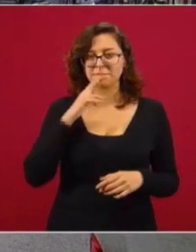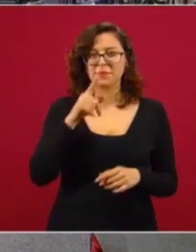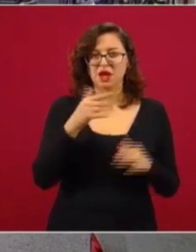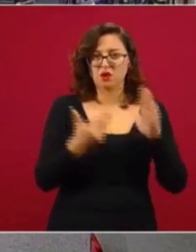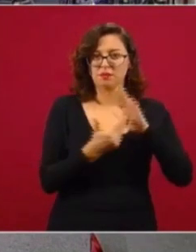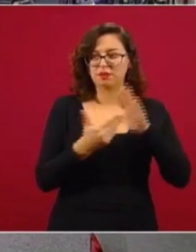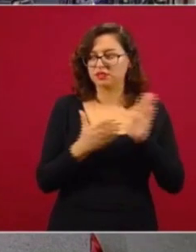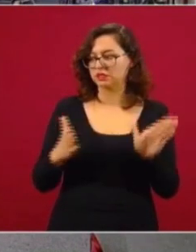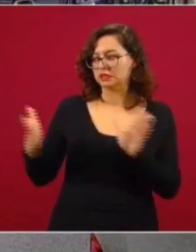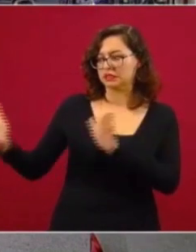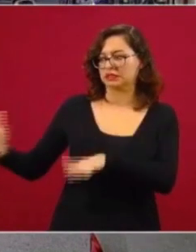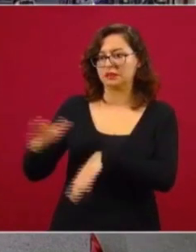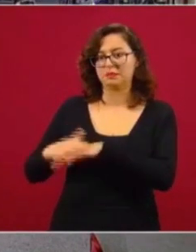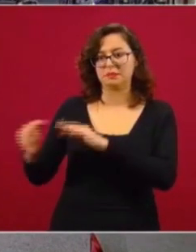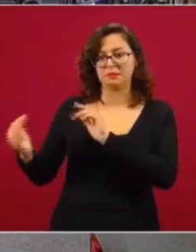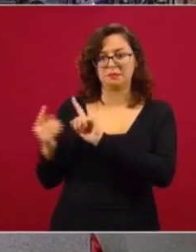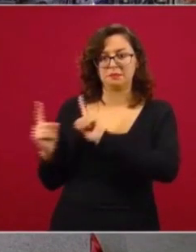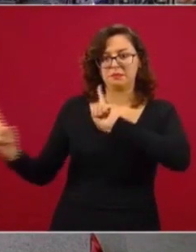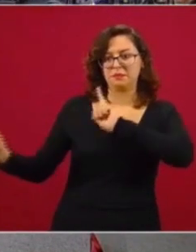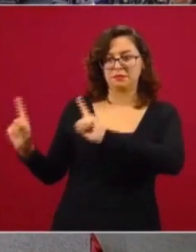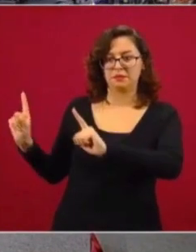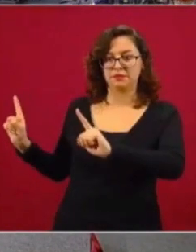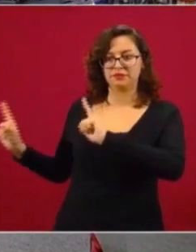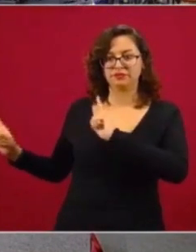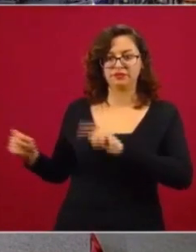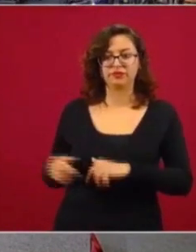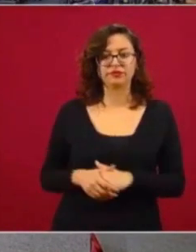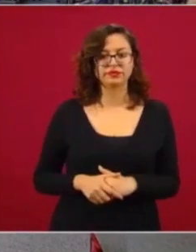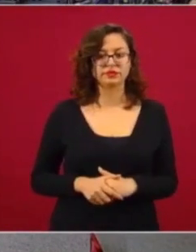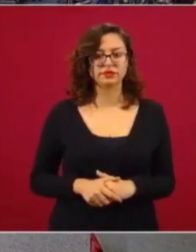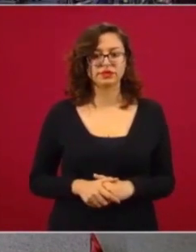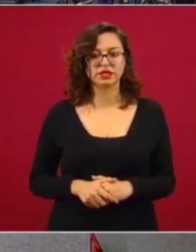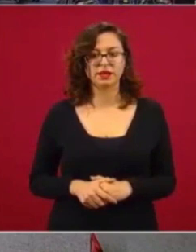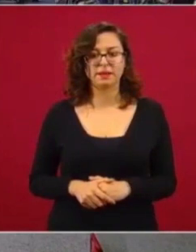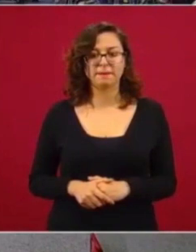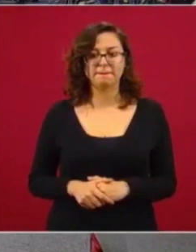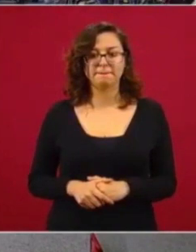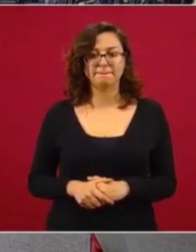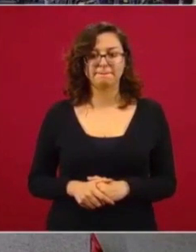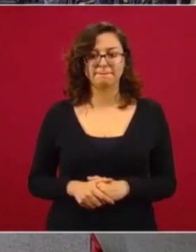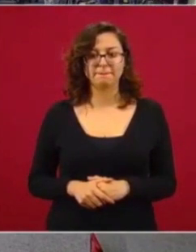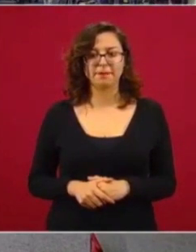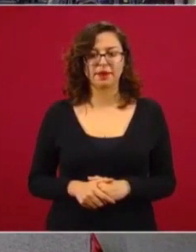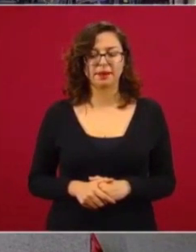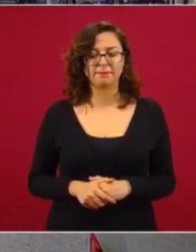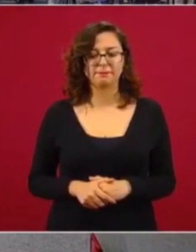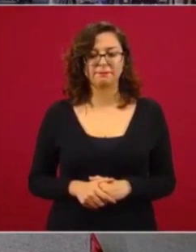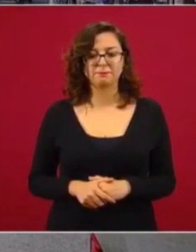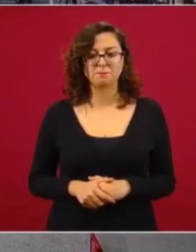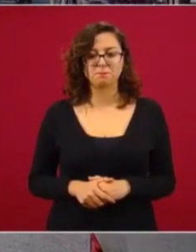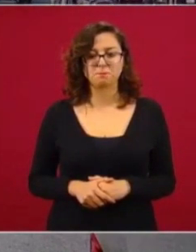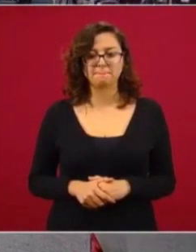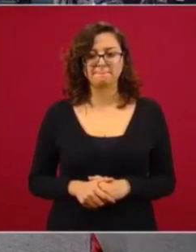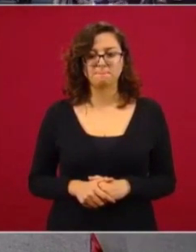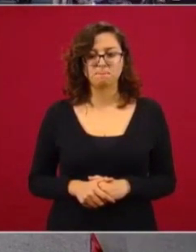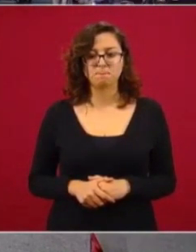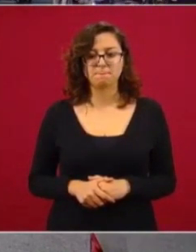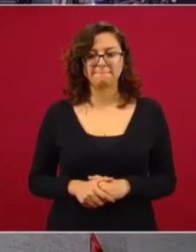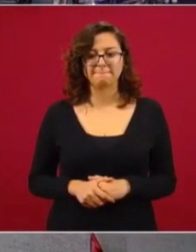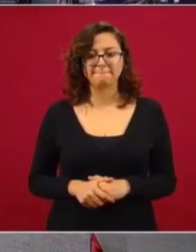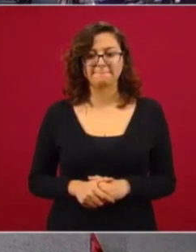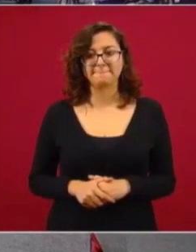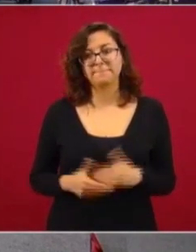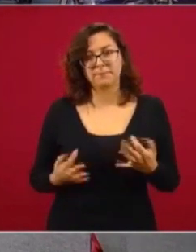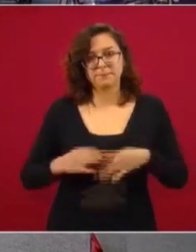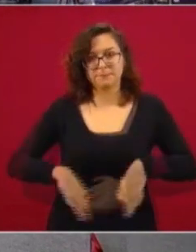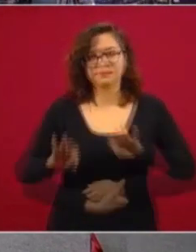¿les parece a ustedes acá?, bueno, por la mesa y además por la sana